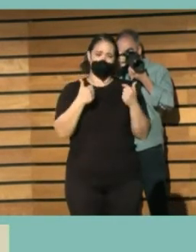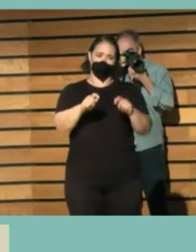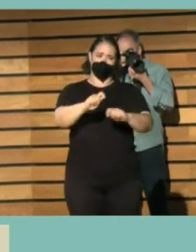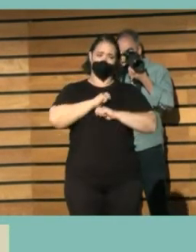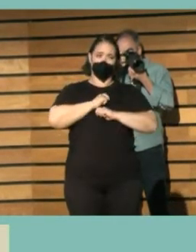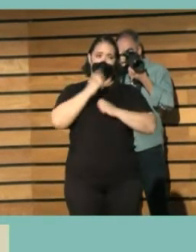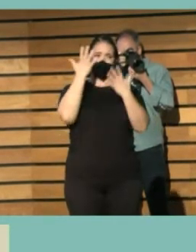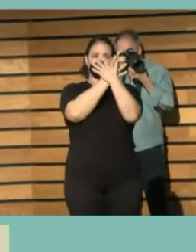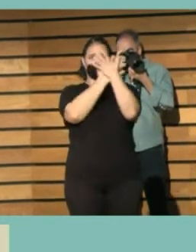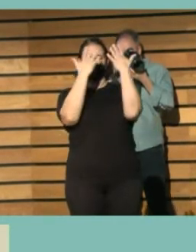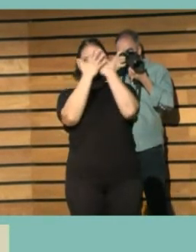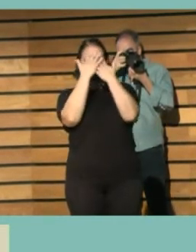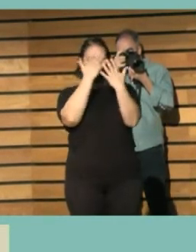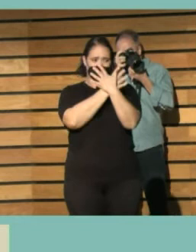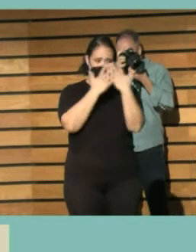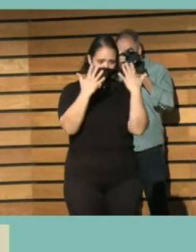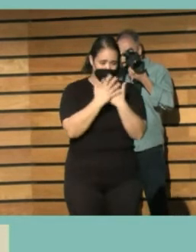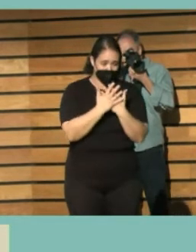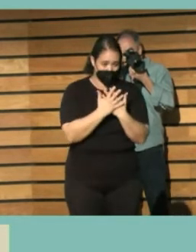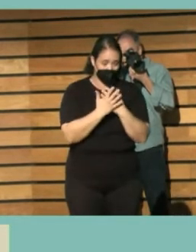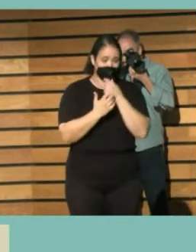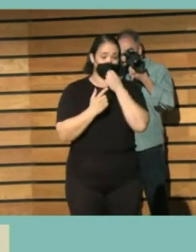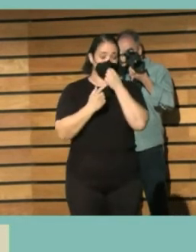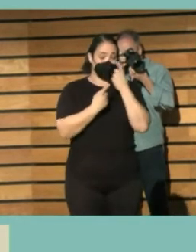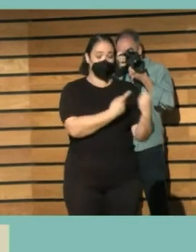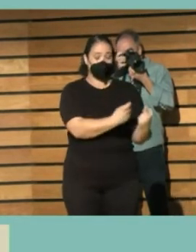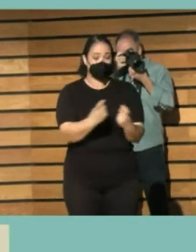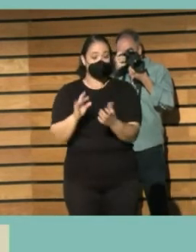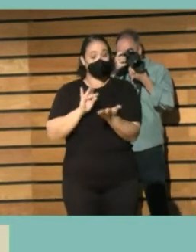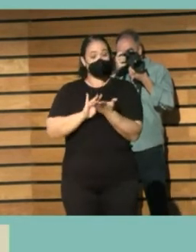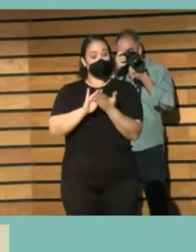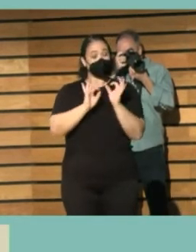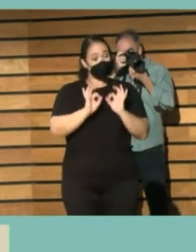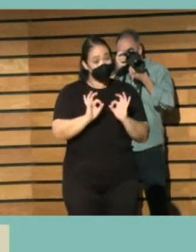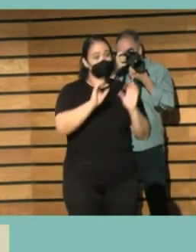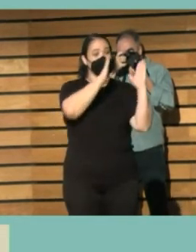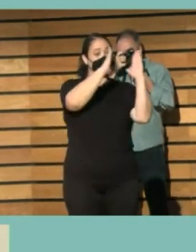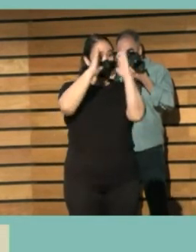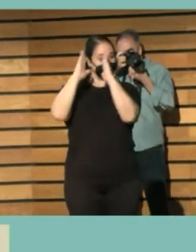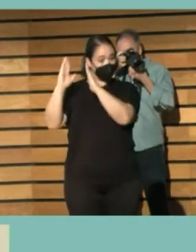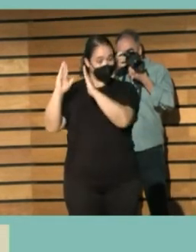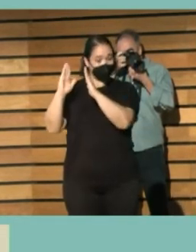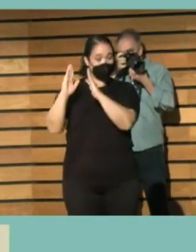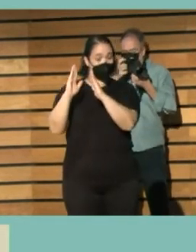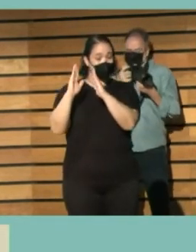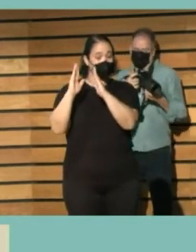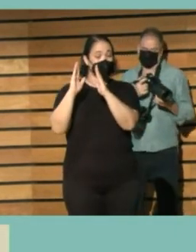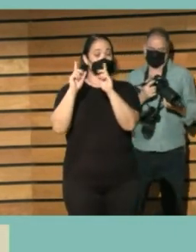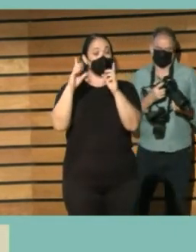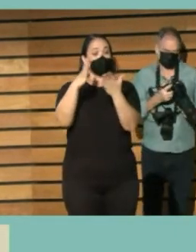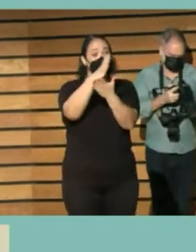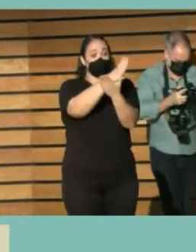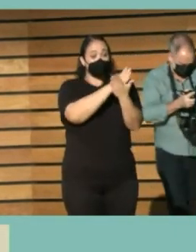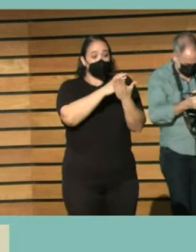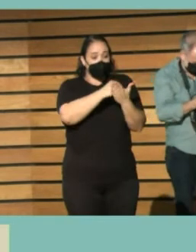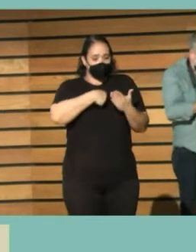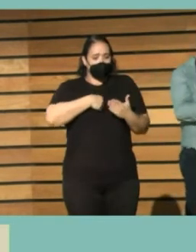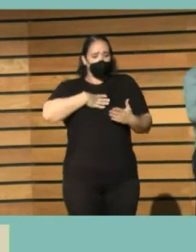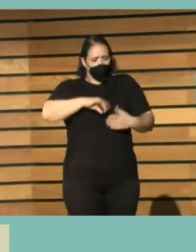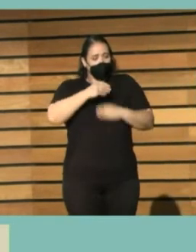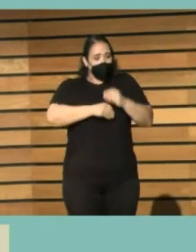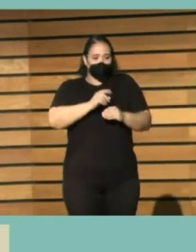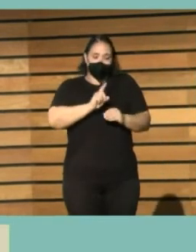es esa es decir las necesidades de los servicios bibliotecarios no son todos los que podemos